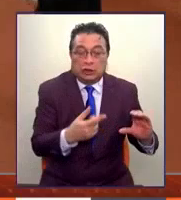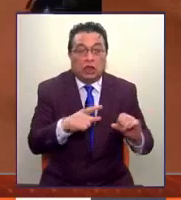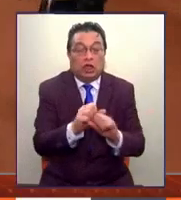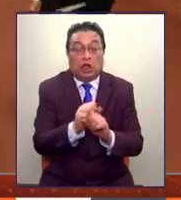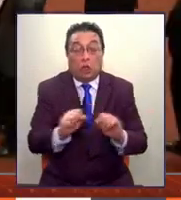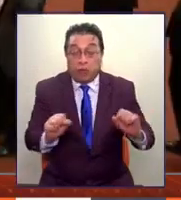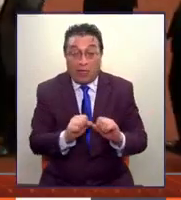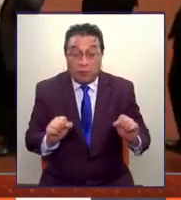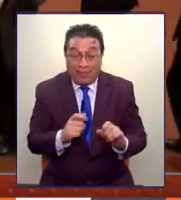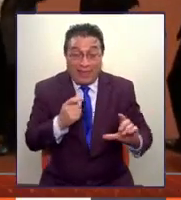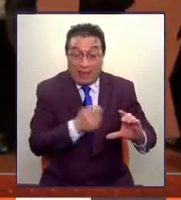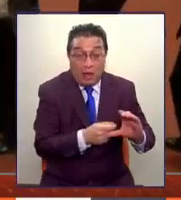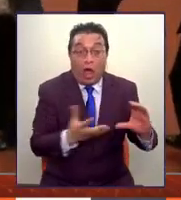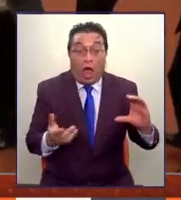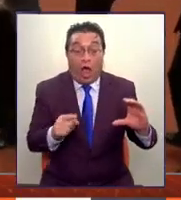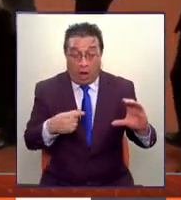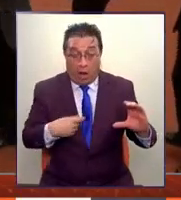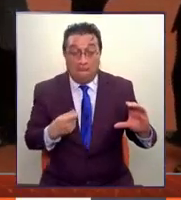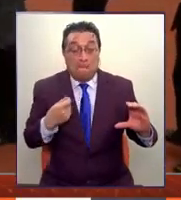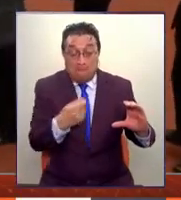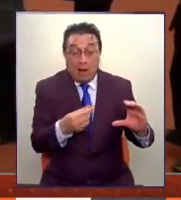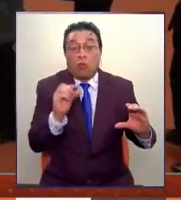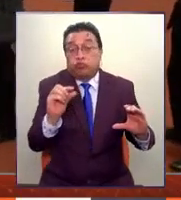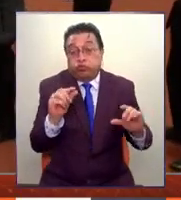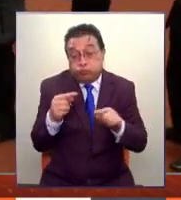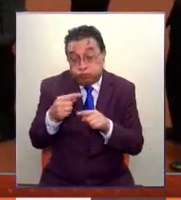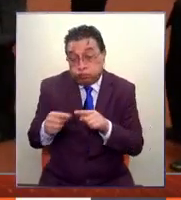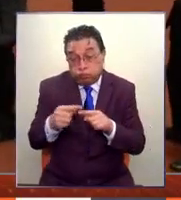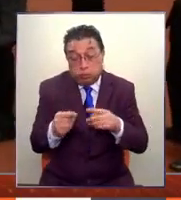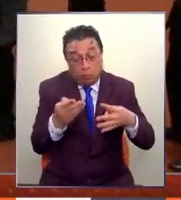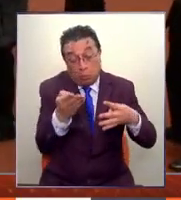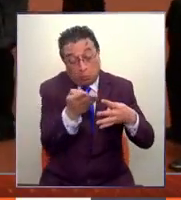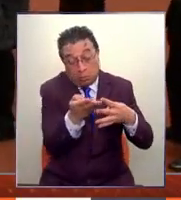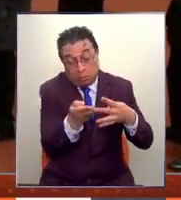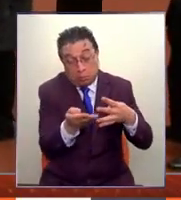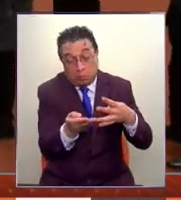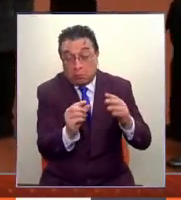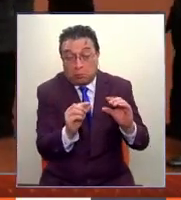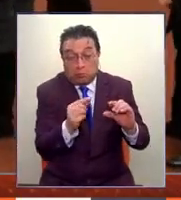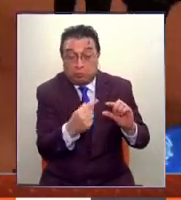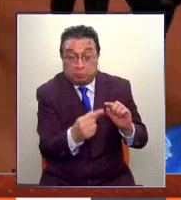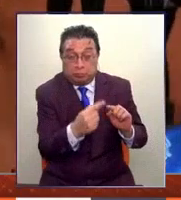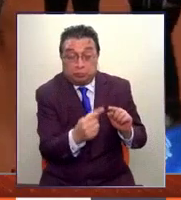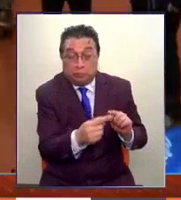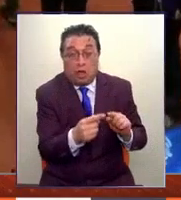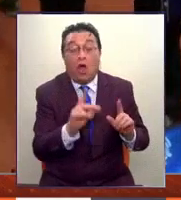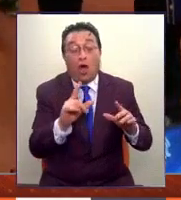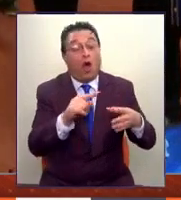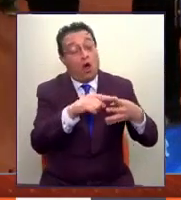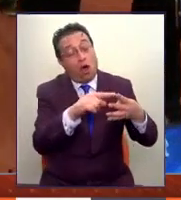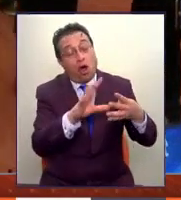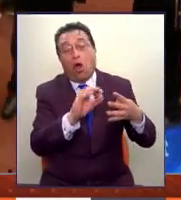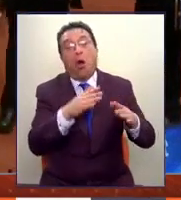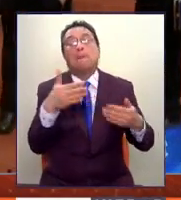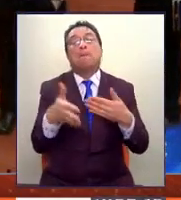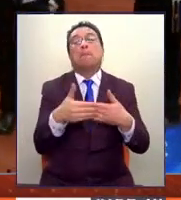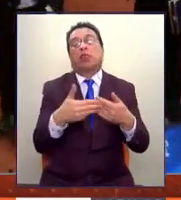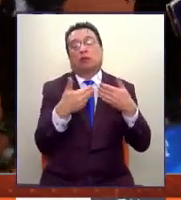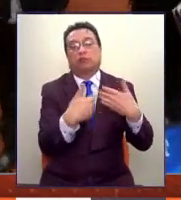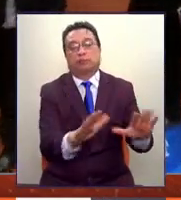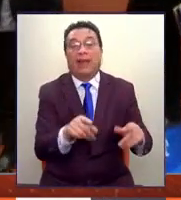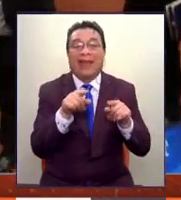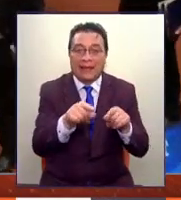consecuencia para pagar, bueno, él va a pagar lo que pueda. Y hay una parte al final que nuevamente se condona o no se paga. Y eso se llama